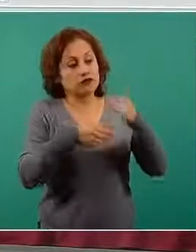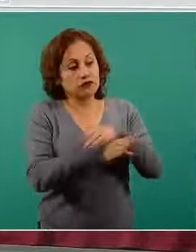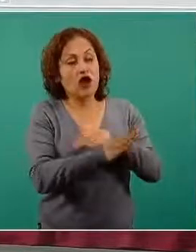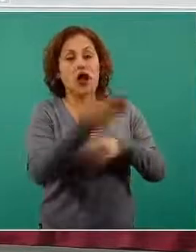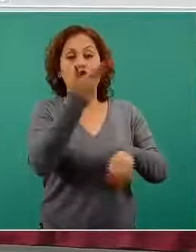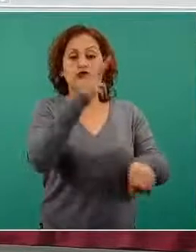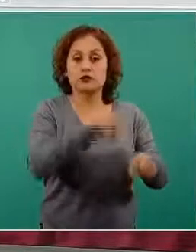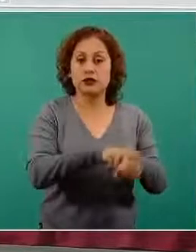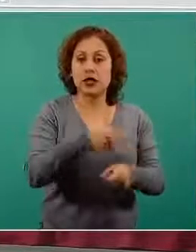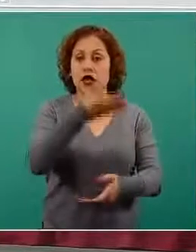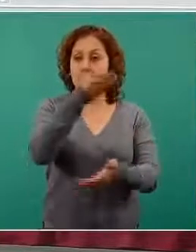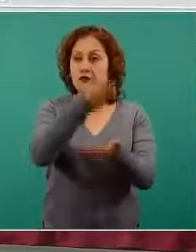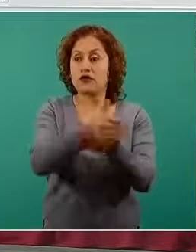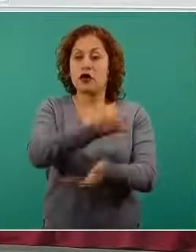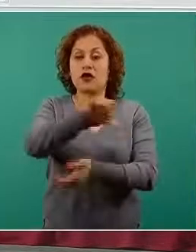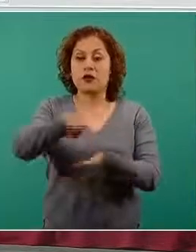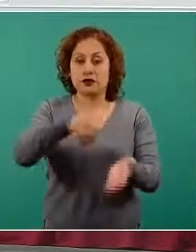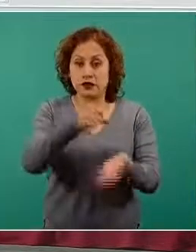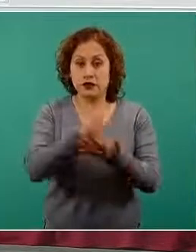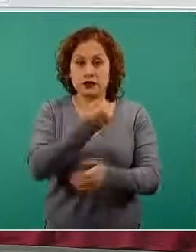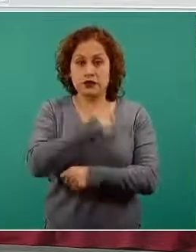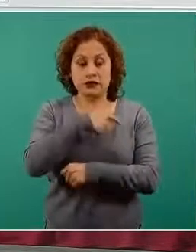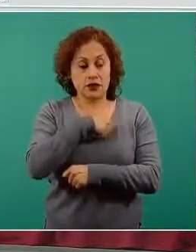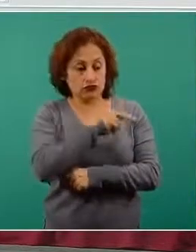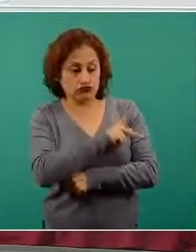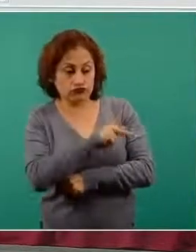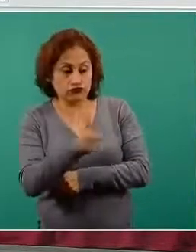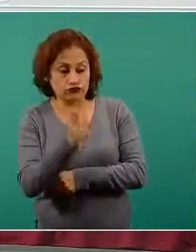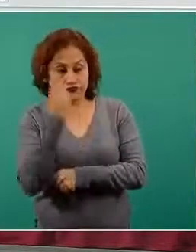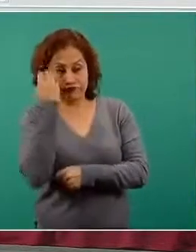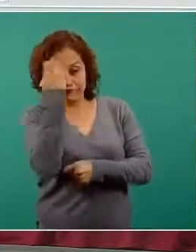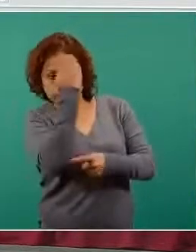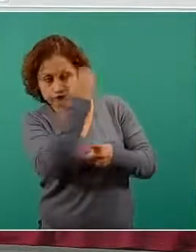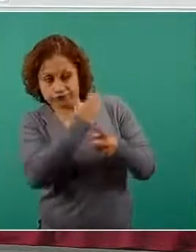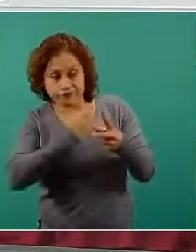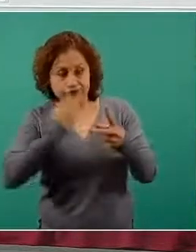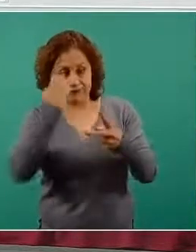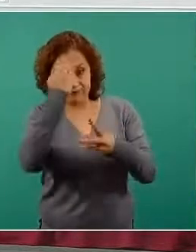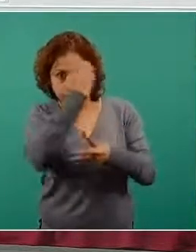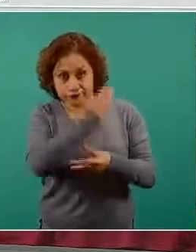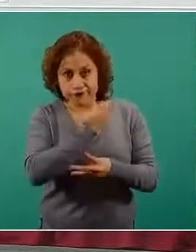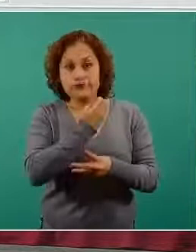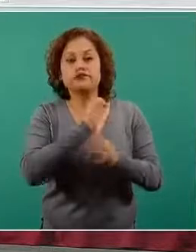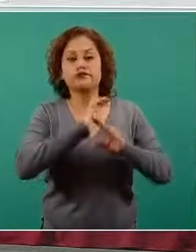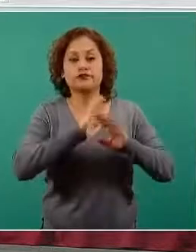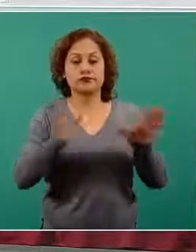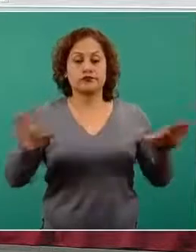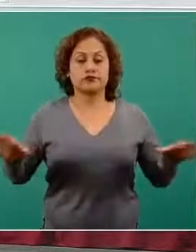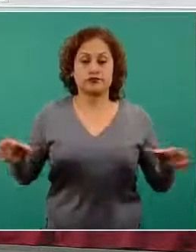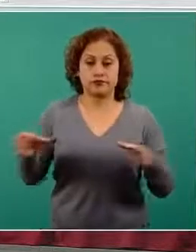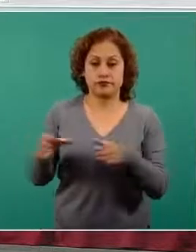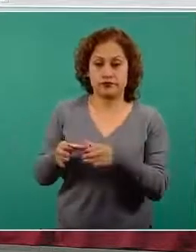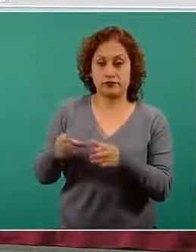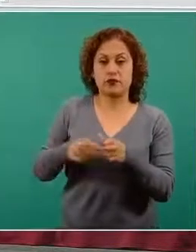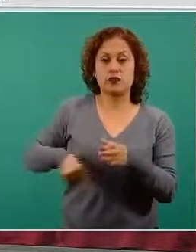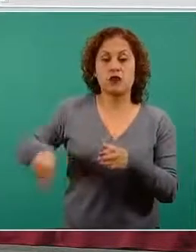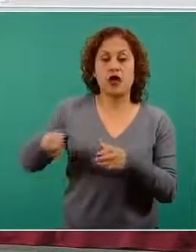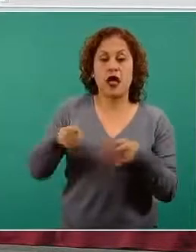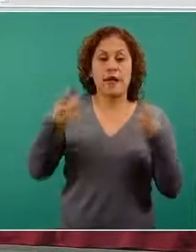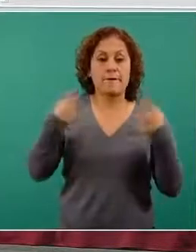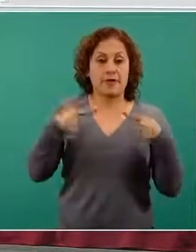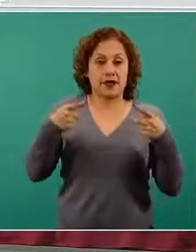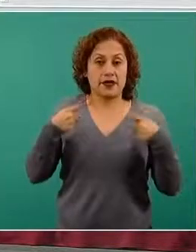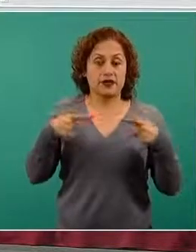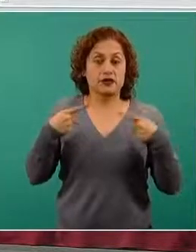y han sido estudiadas por su cuadro compatible al coronavirus, de los cuales una gran mayoría fueron